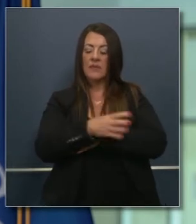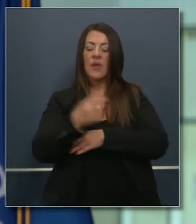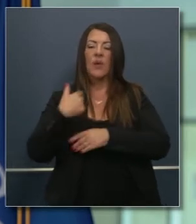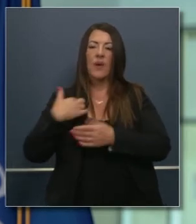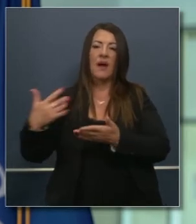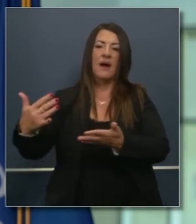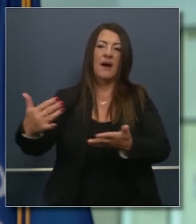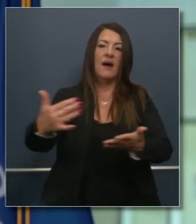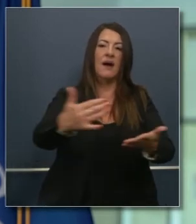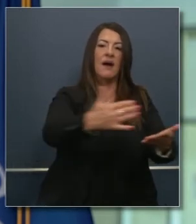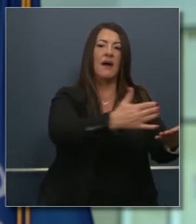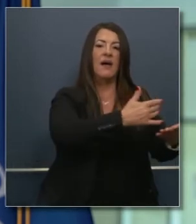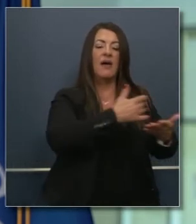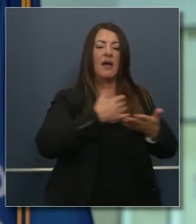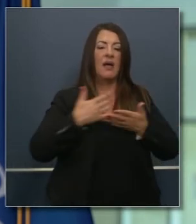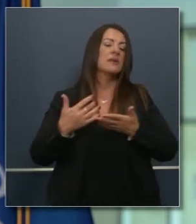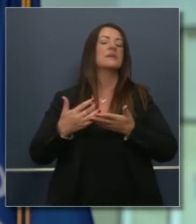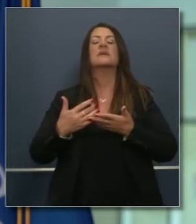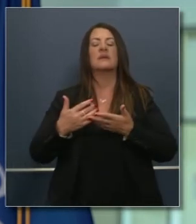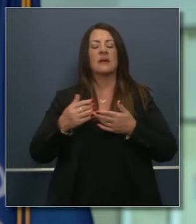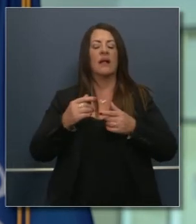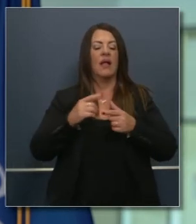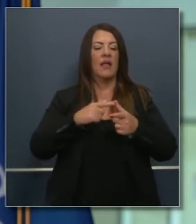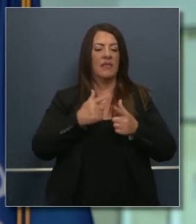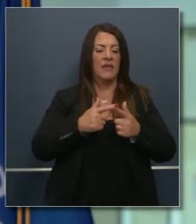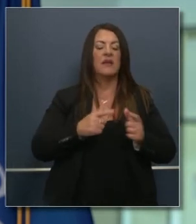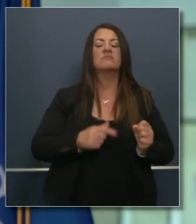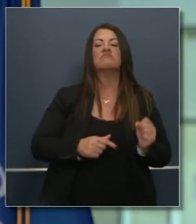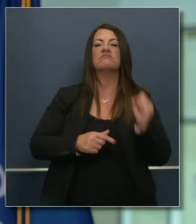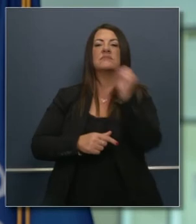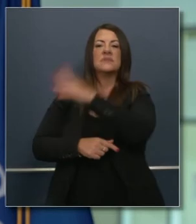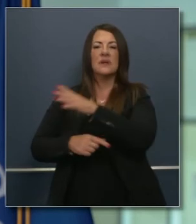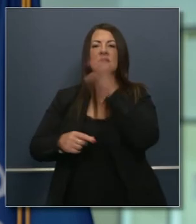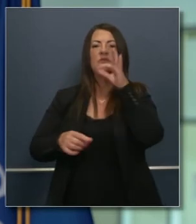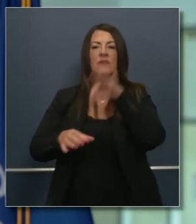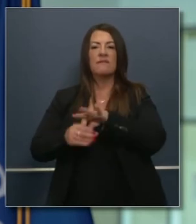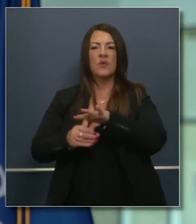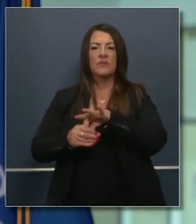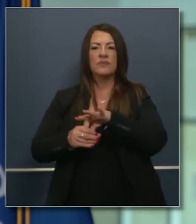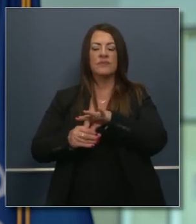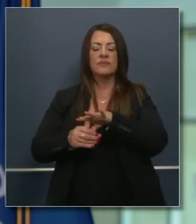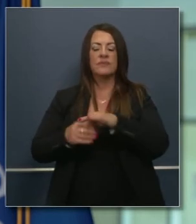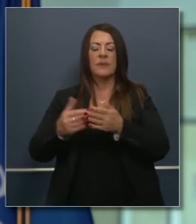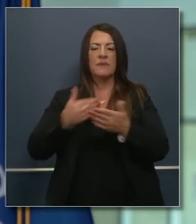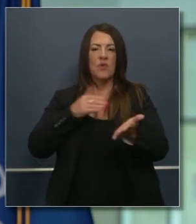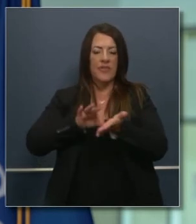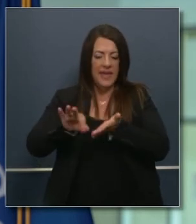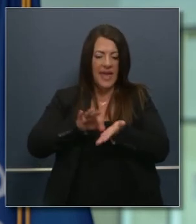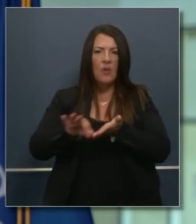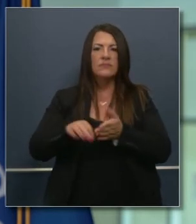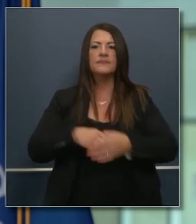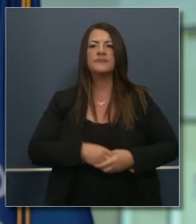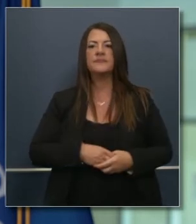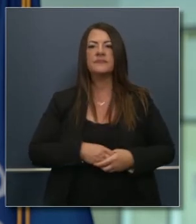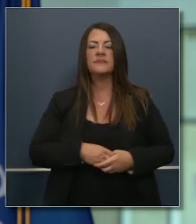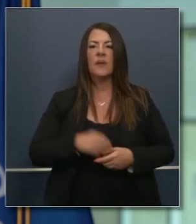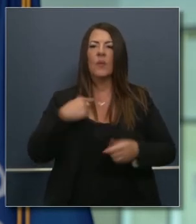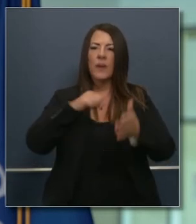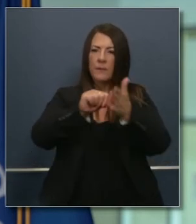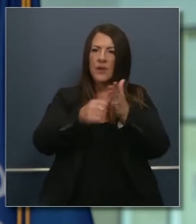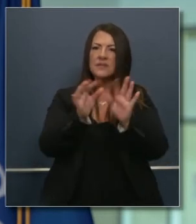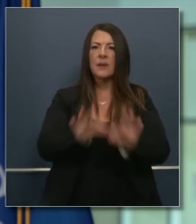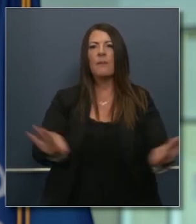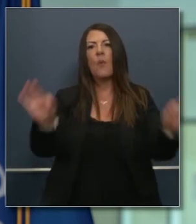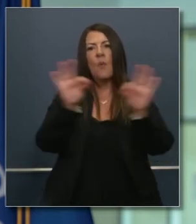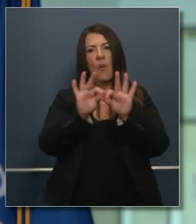recibirán esas boletas a través de 17 años 17 días pensábamos que sería importante pero no nos dimos cuenta fuimos en cierta